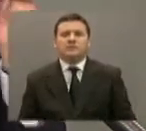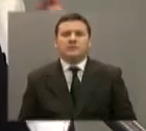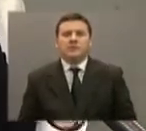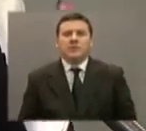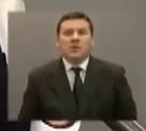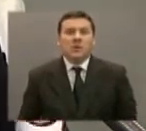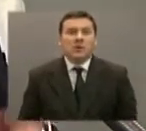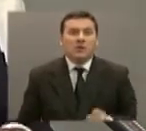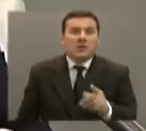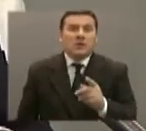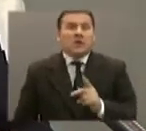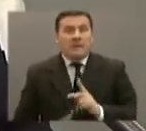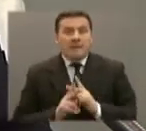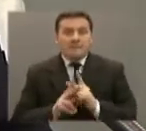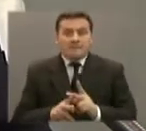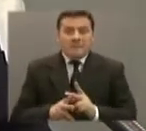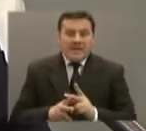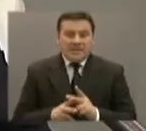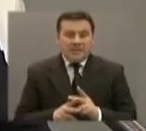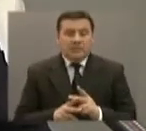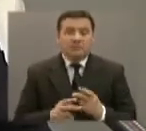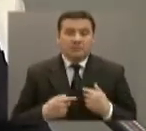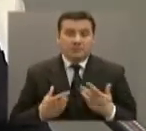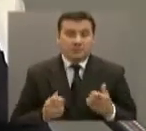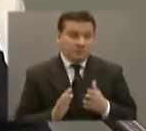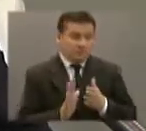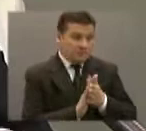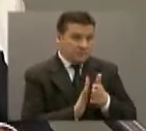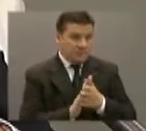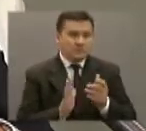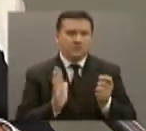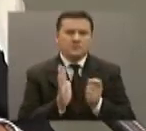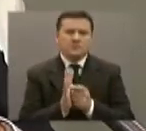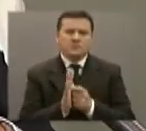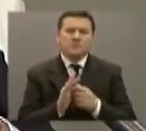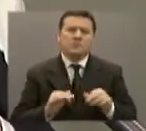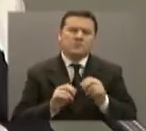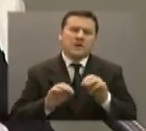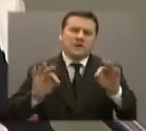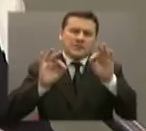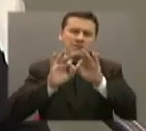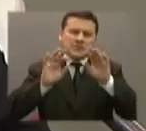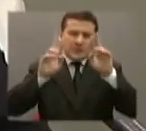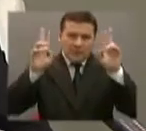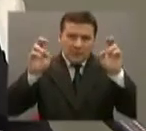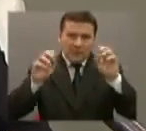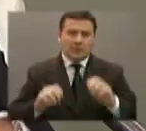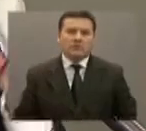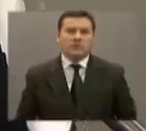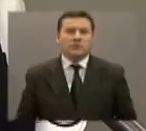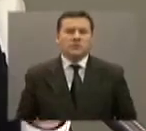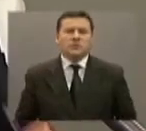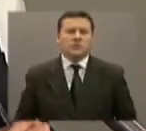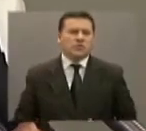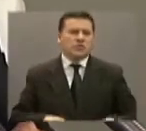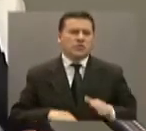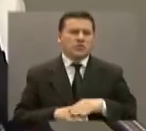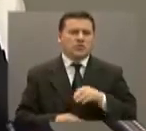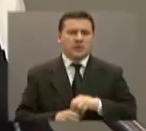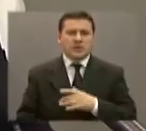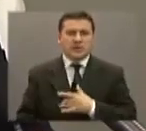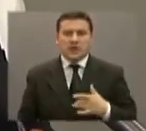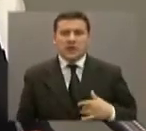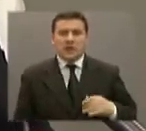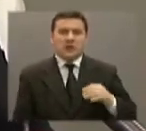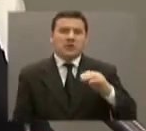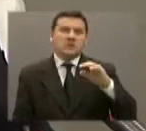En el tema de los préstamos, quiero contarle que ese fue uno de los temas que con mayor vigor, sobre todo en el caso de SaludCop,